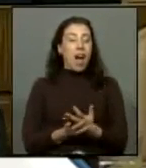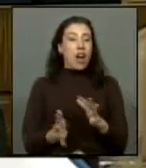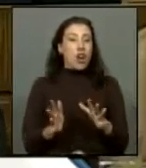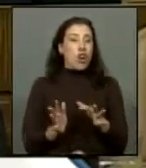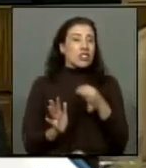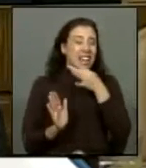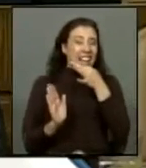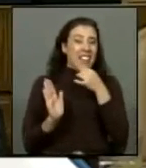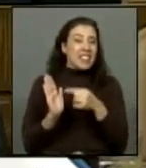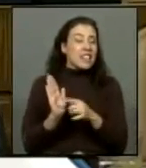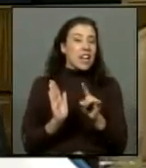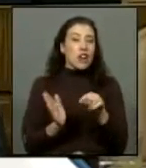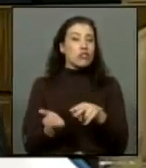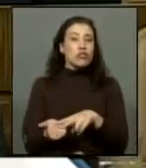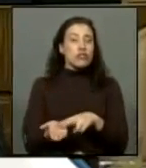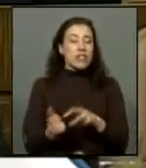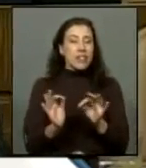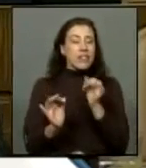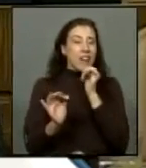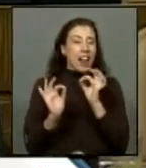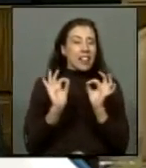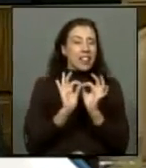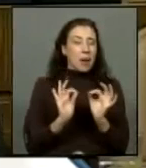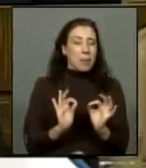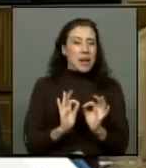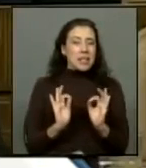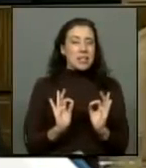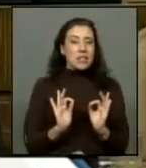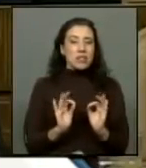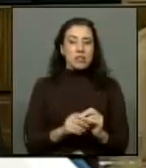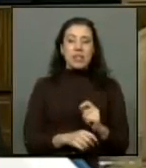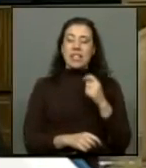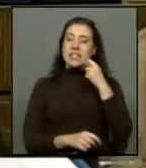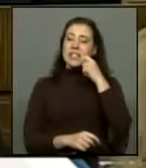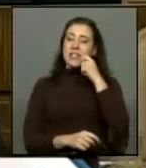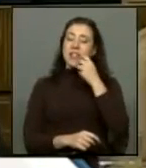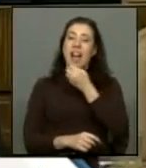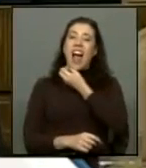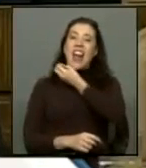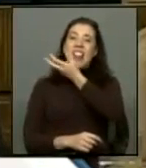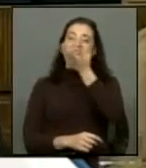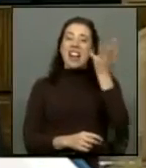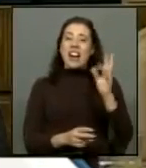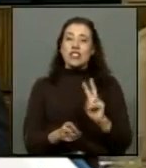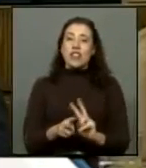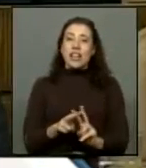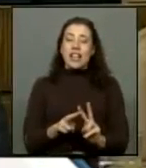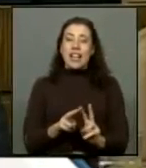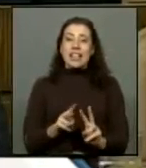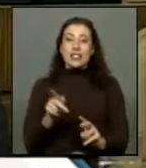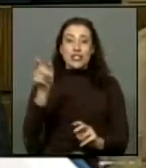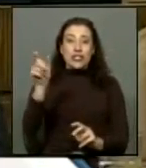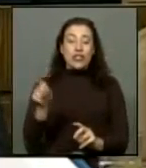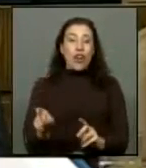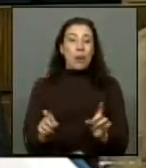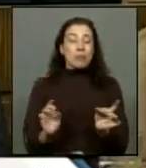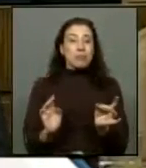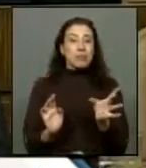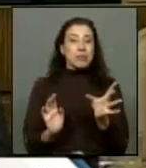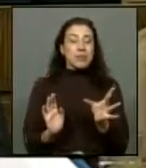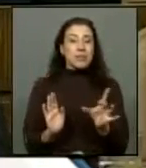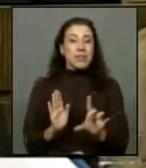inexactas, que dan cuenta de declaraciones efectuadas por el propio infractor